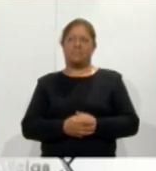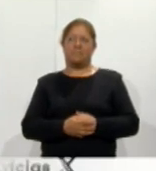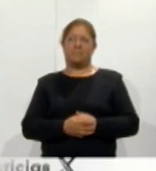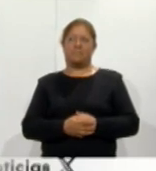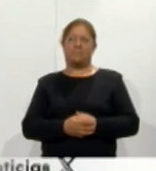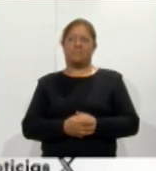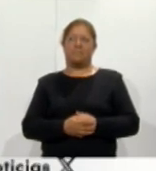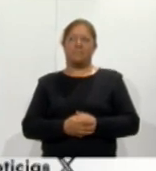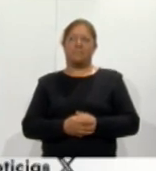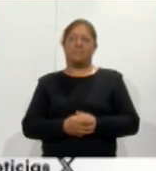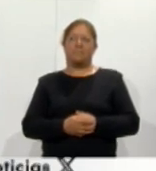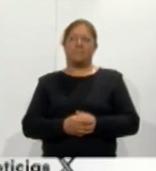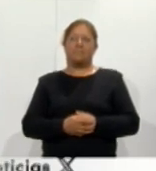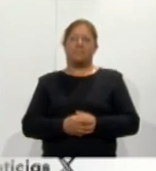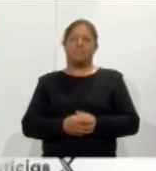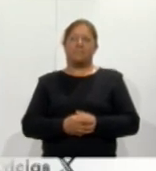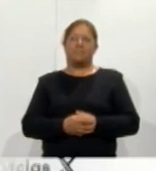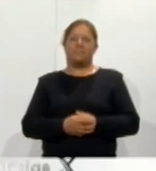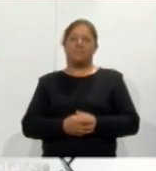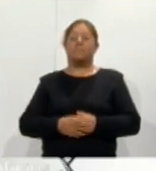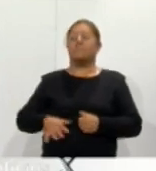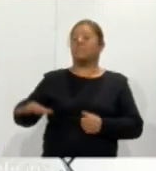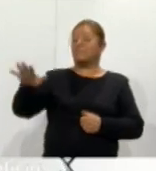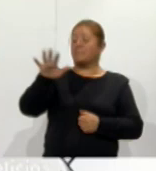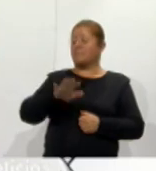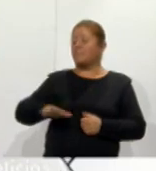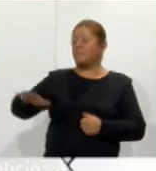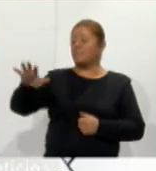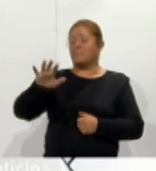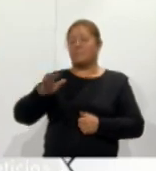¡Todos! ¡Todos! ¡Todos esos cobardes!